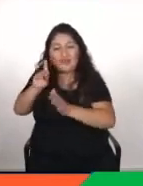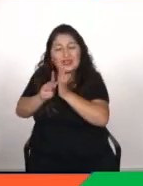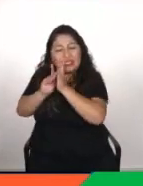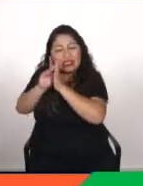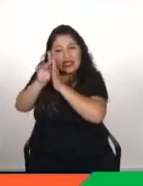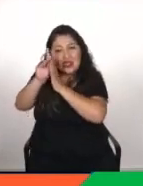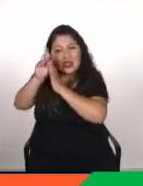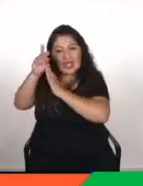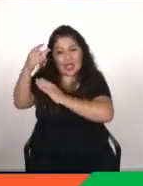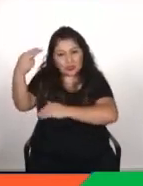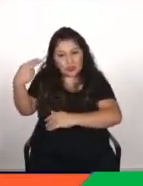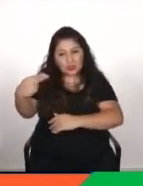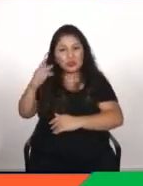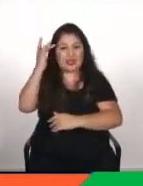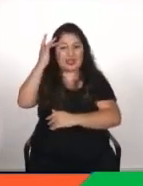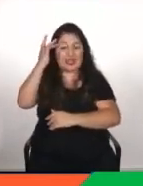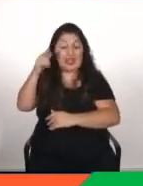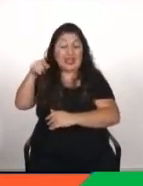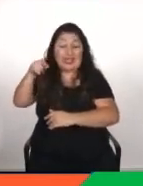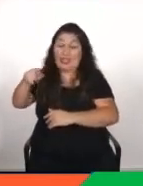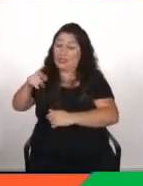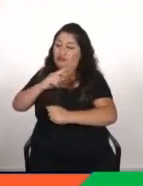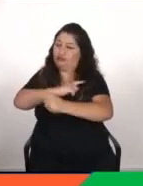inteligencia y eso es súper potente